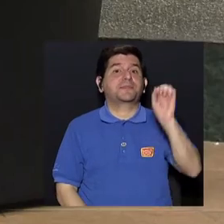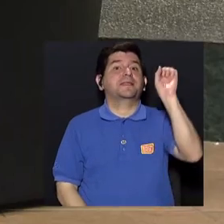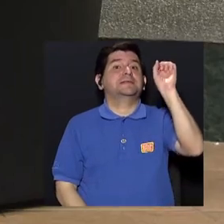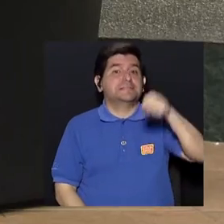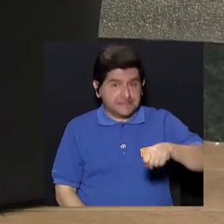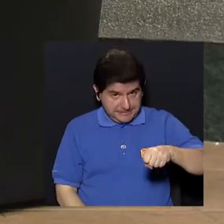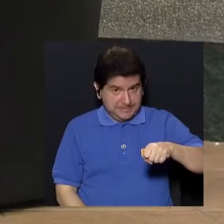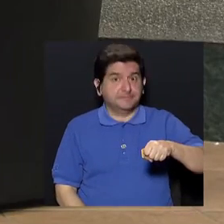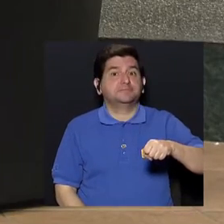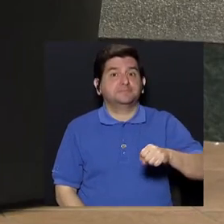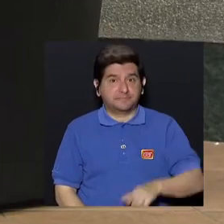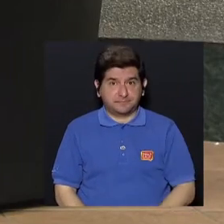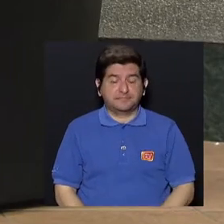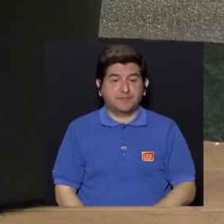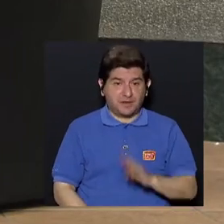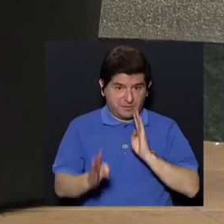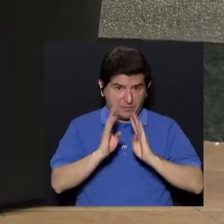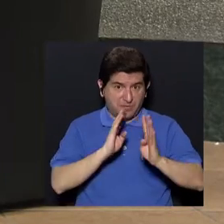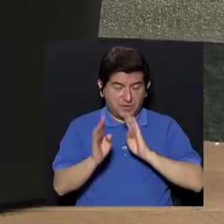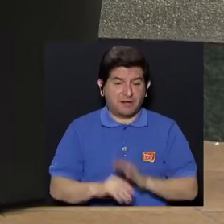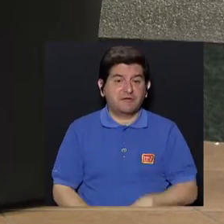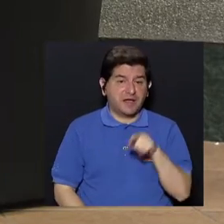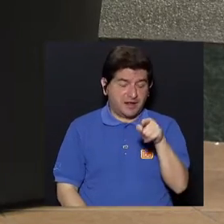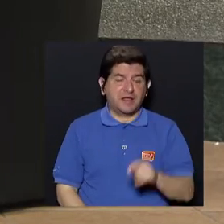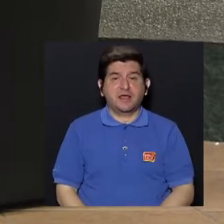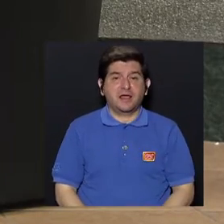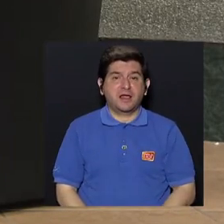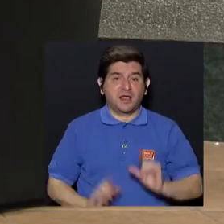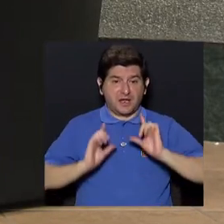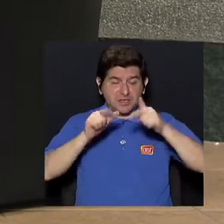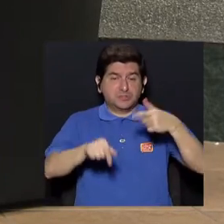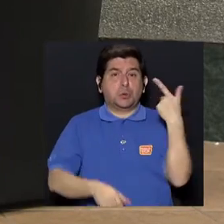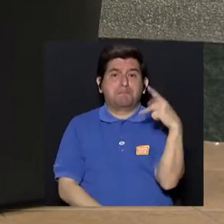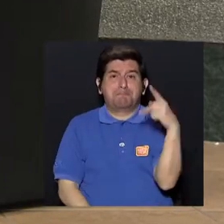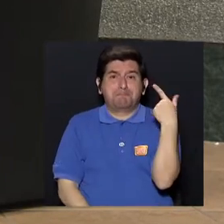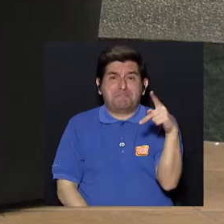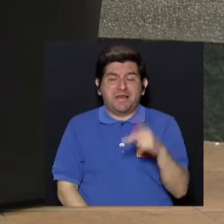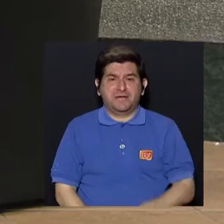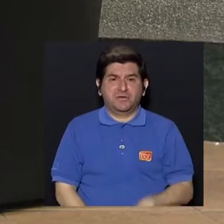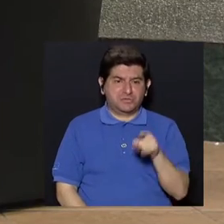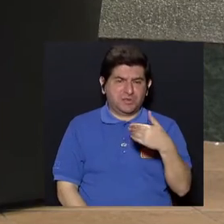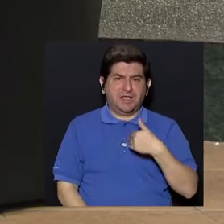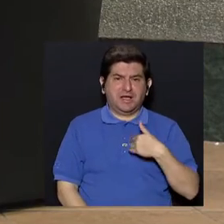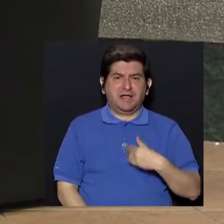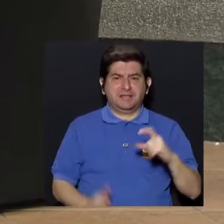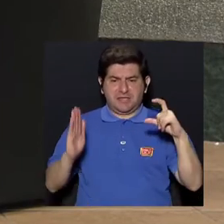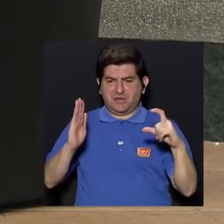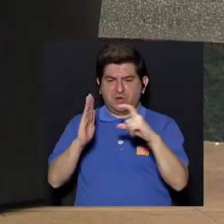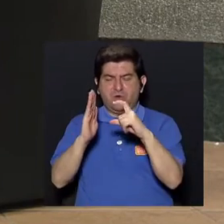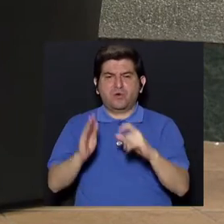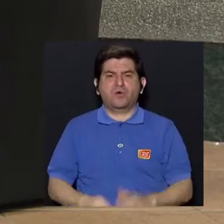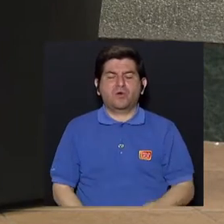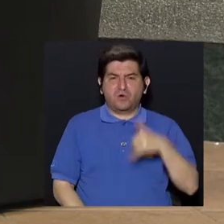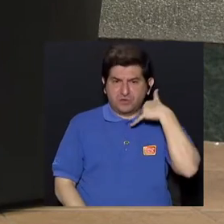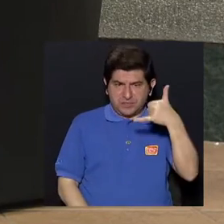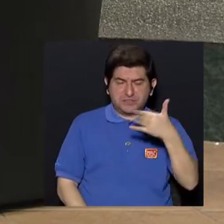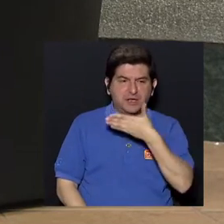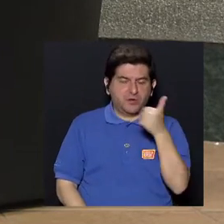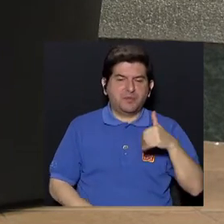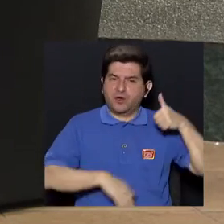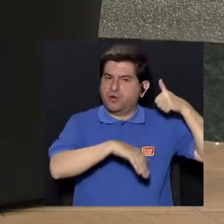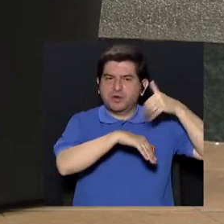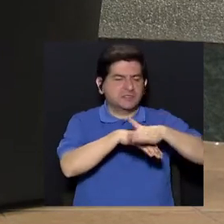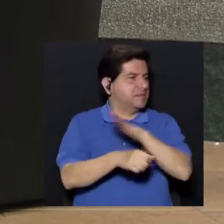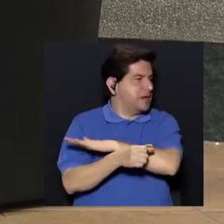Sí, estos sí, estaríamos hablando que son residuos, residuos peligrosos. Digamos, acá tengo la batería del celular, deseable sería